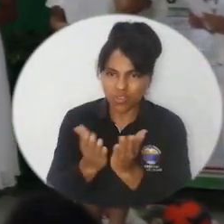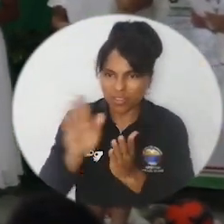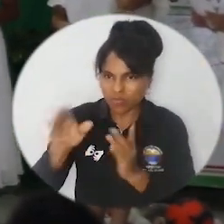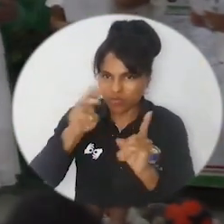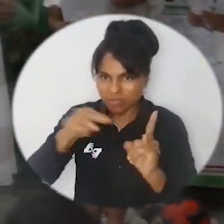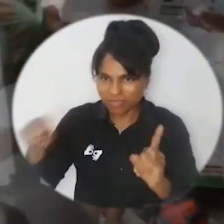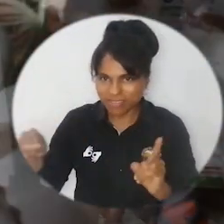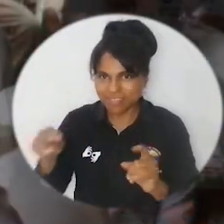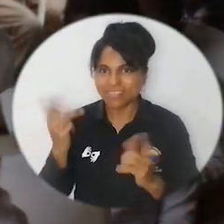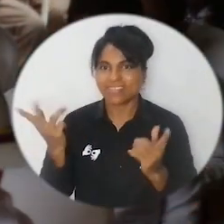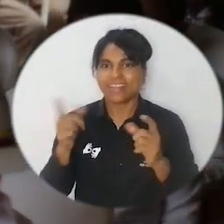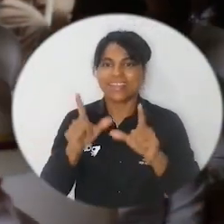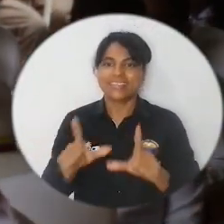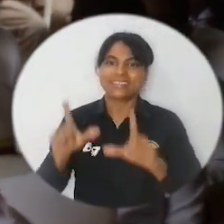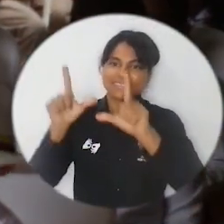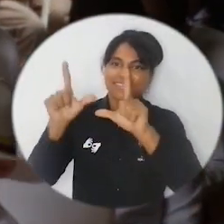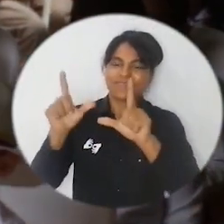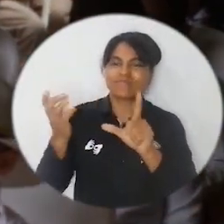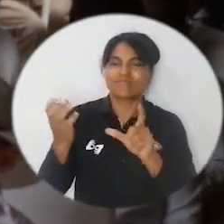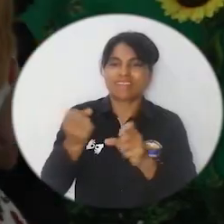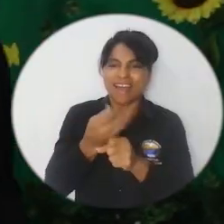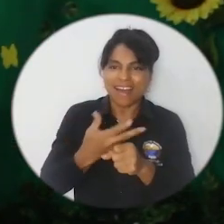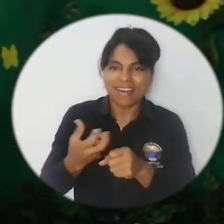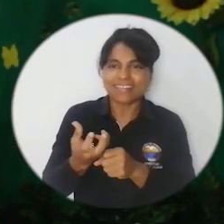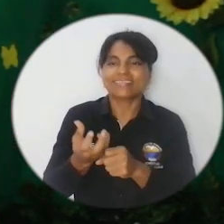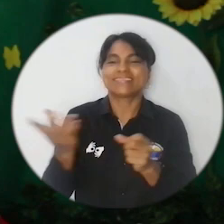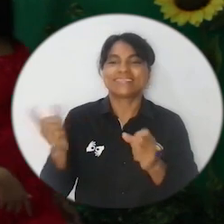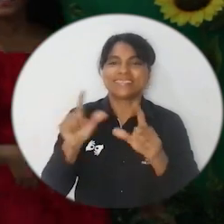y Licenciatura en Lengua Castellana de Uni Magdalena.